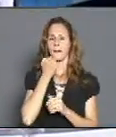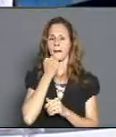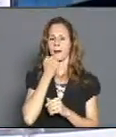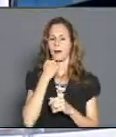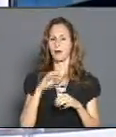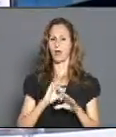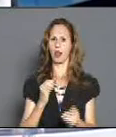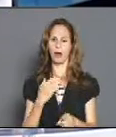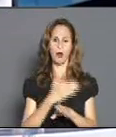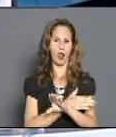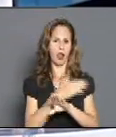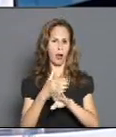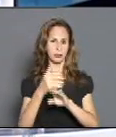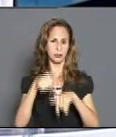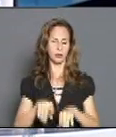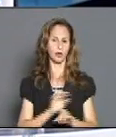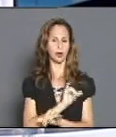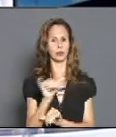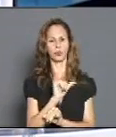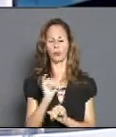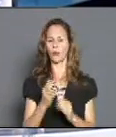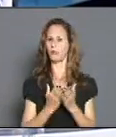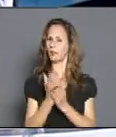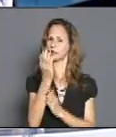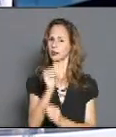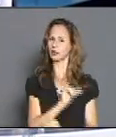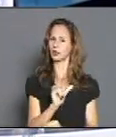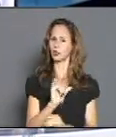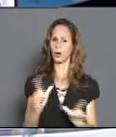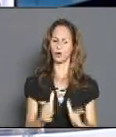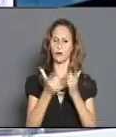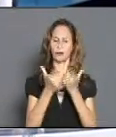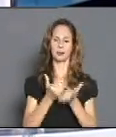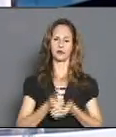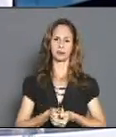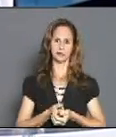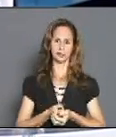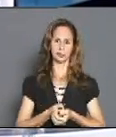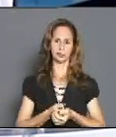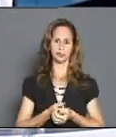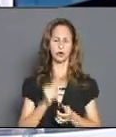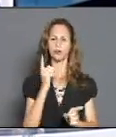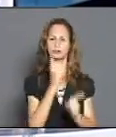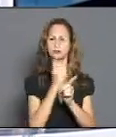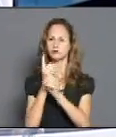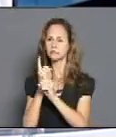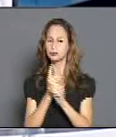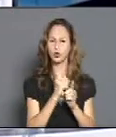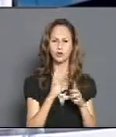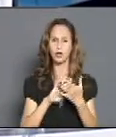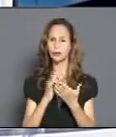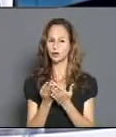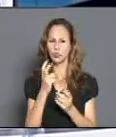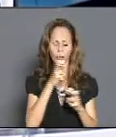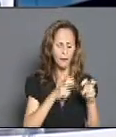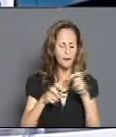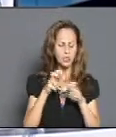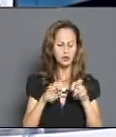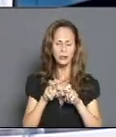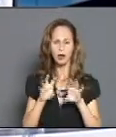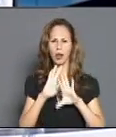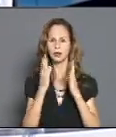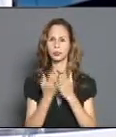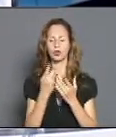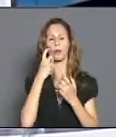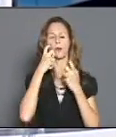empezó la pandemia. Ahora hay que extremar con todo lo que hay que hacer. Rastrear los contactos, los positivos, los contactos de